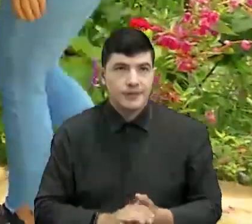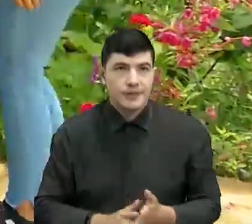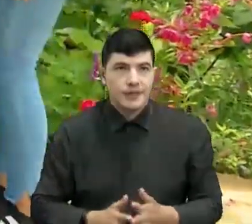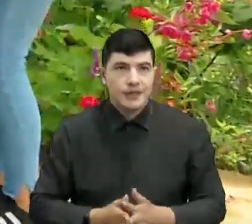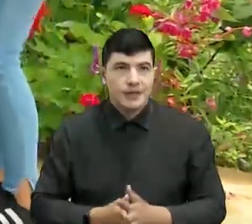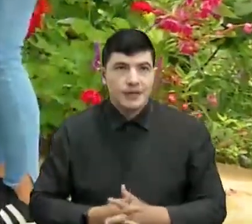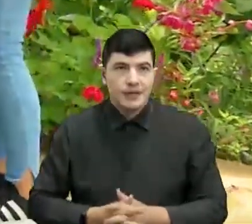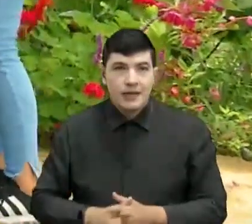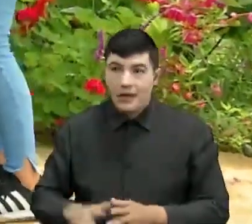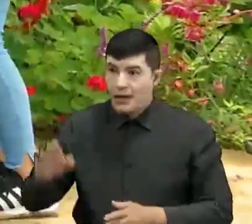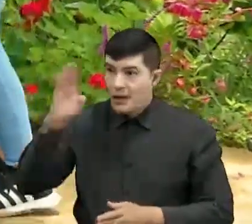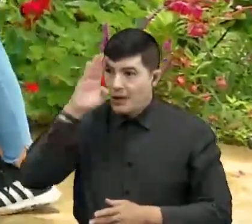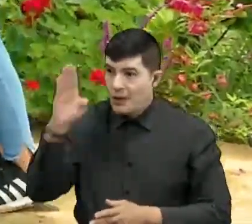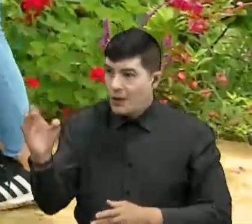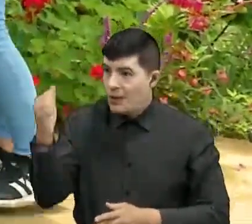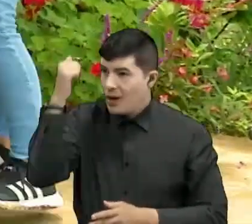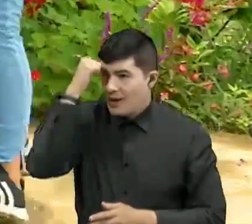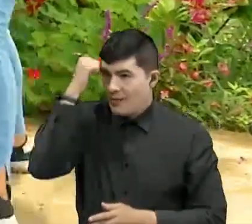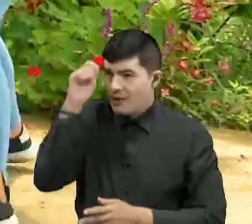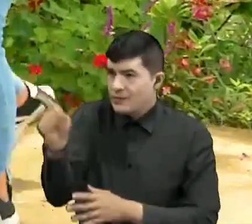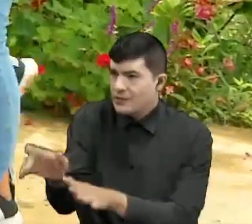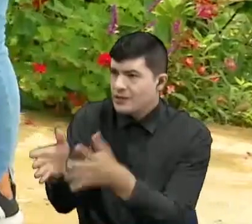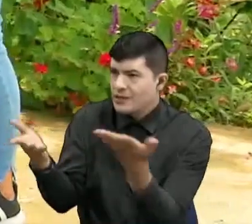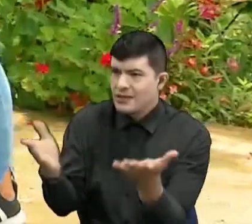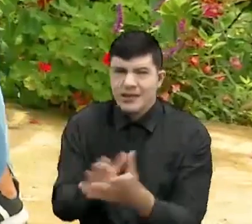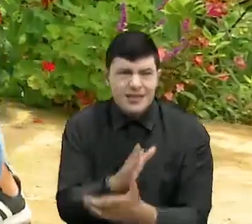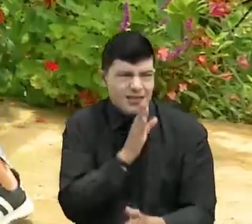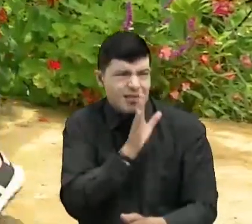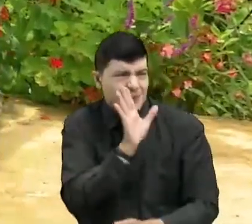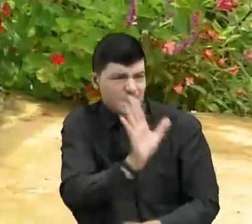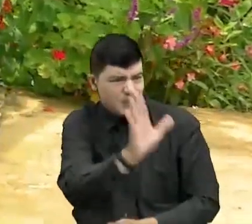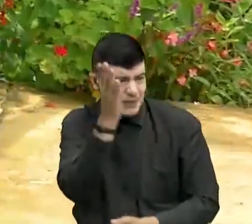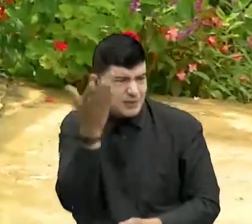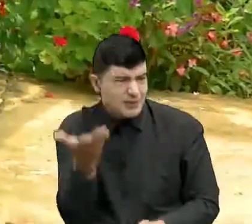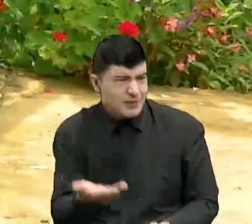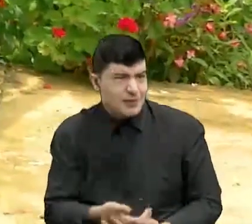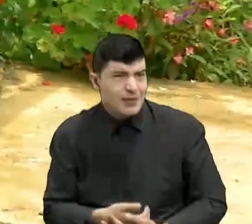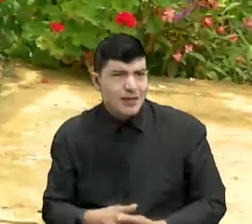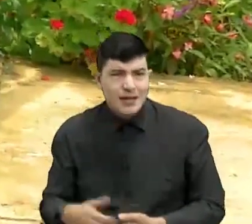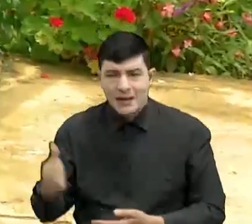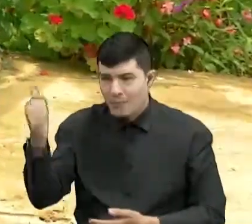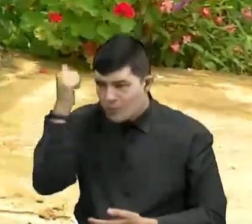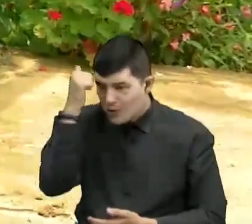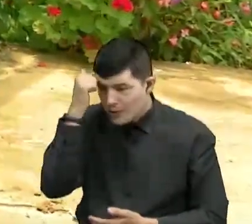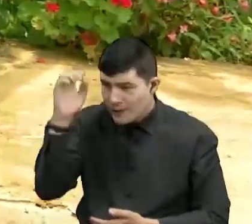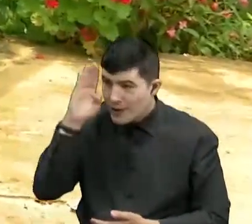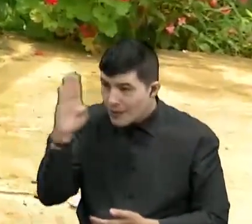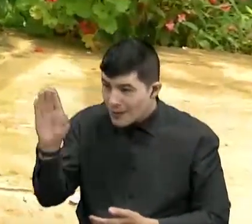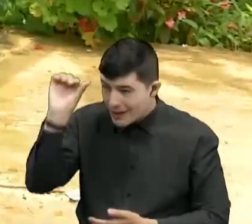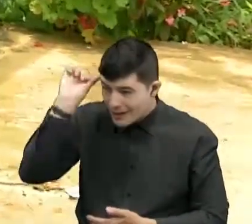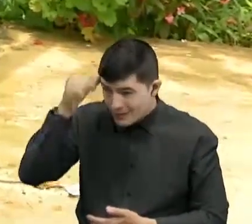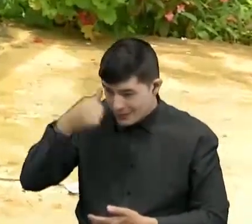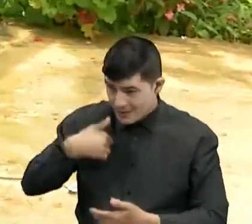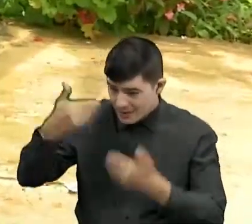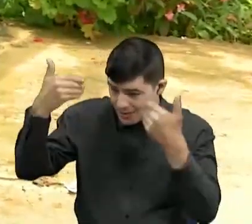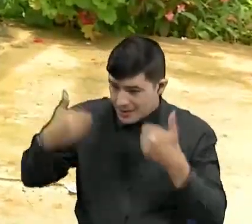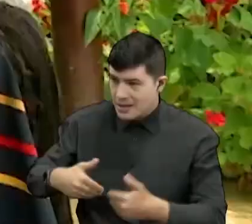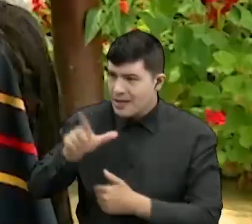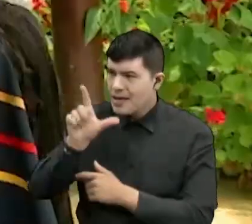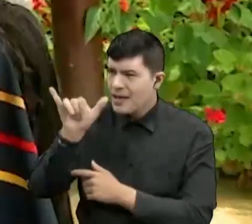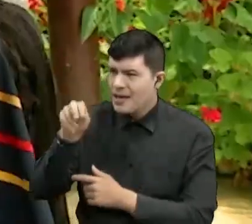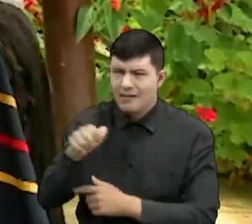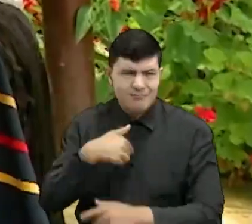Hola, profe. ¿Cómo está? ¿Quién es usted? Profe, soy Lina. ¿Se acuerda de mí? No.